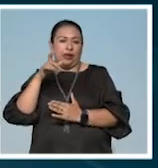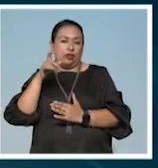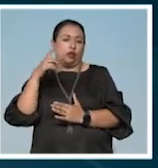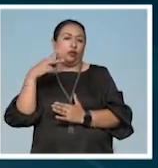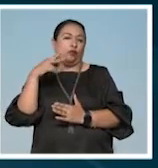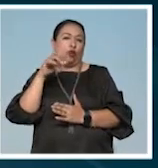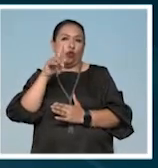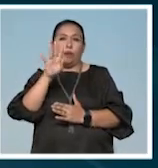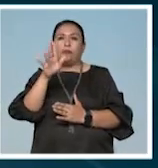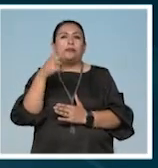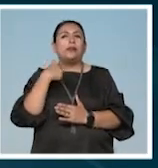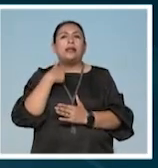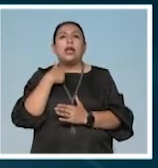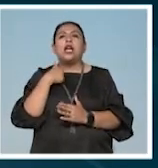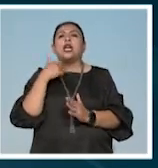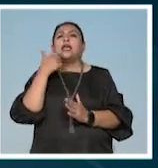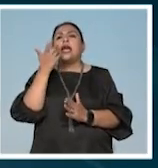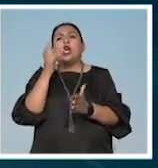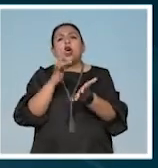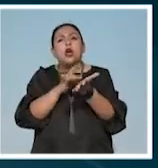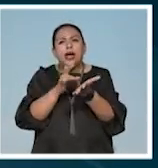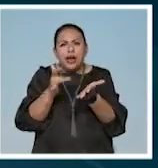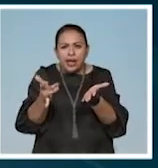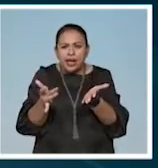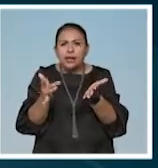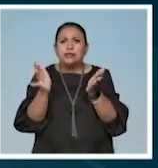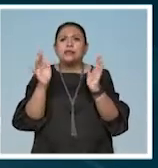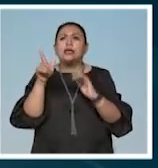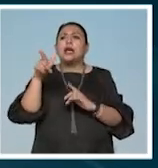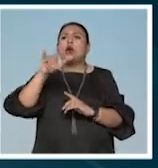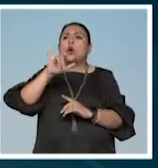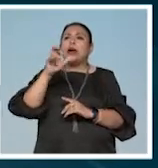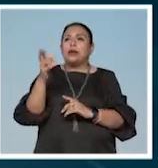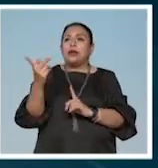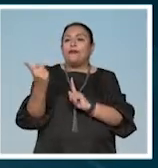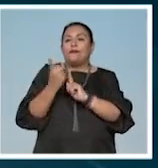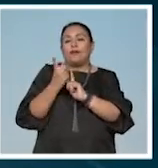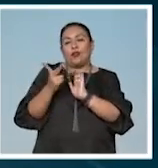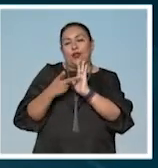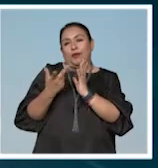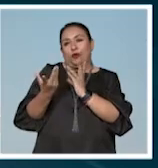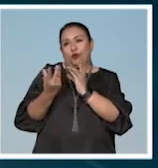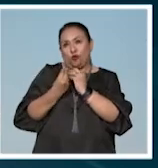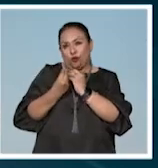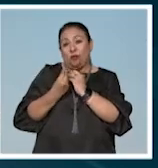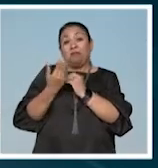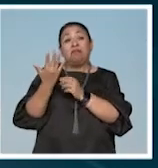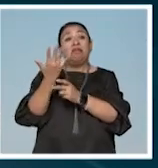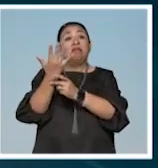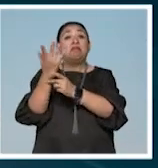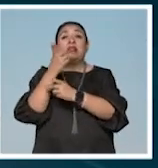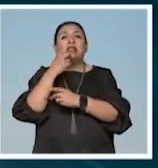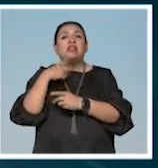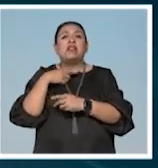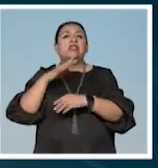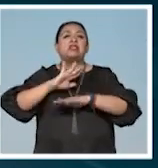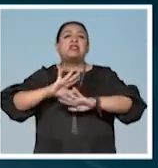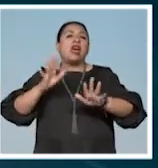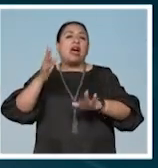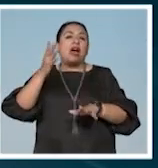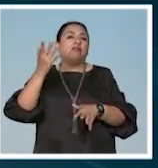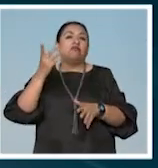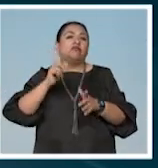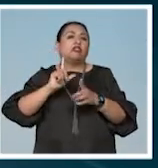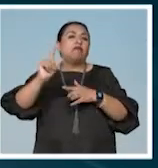Simplemente, mira, yo quiero dar gracias de que Joaquín regresó conmigo después de que me decían que ya no iba a volver porque